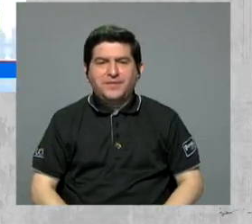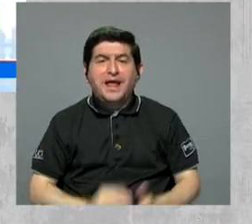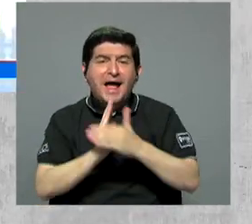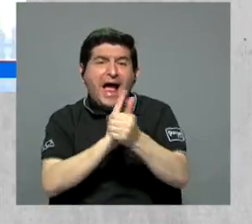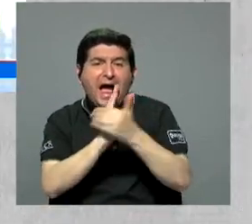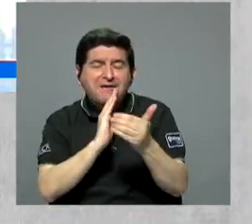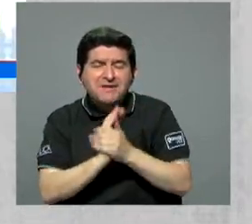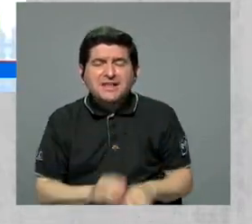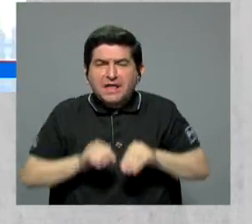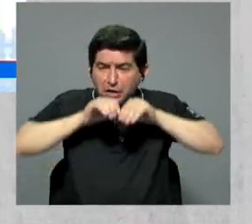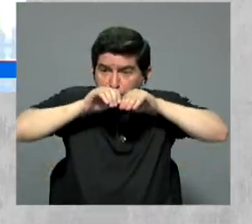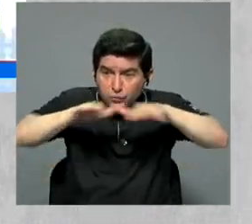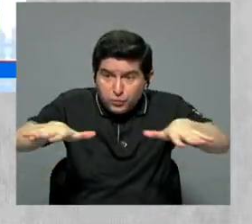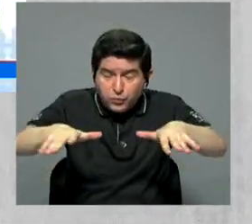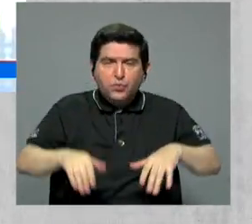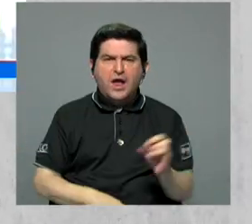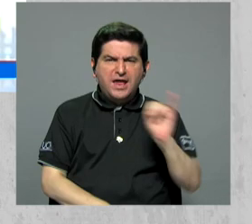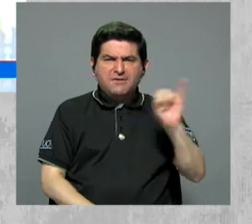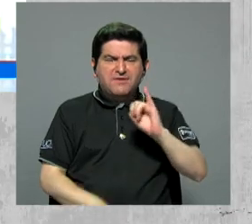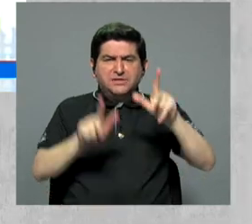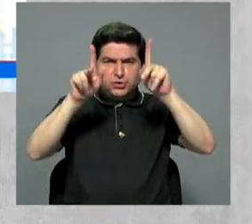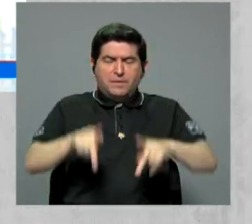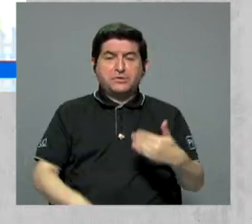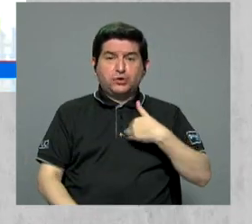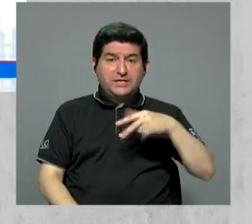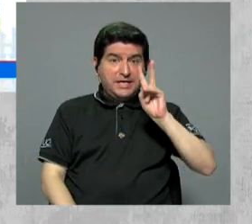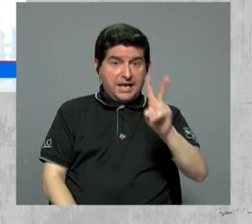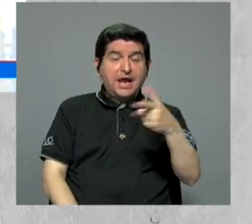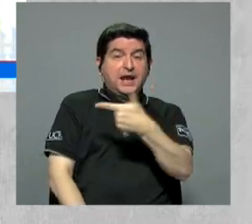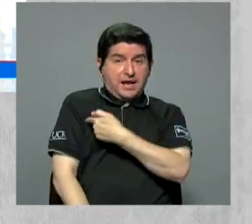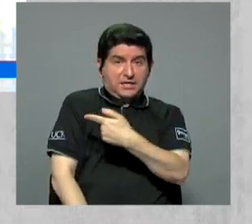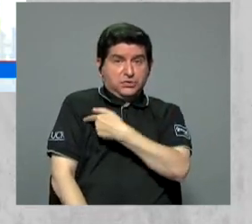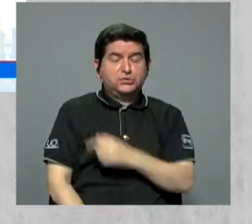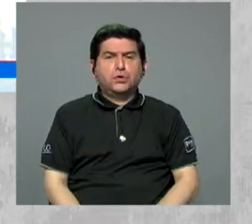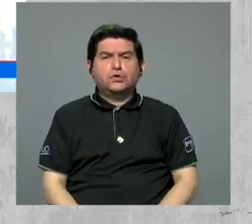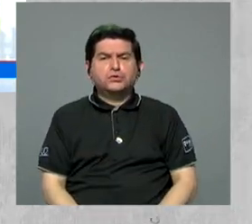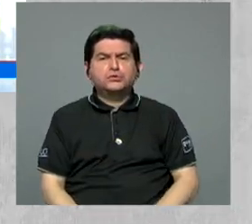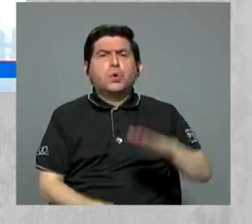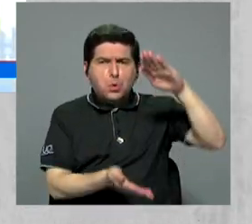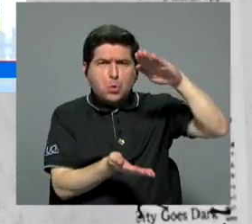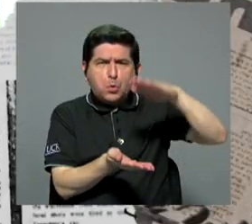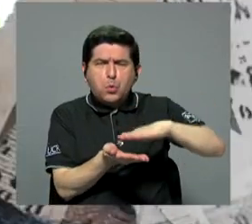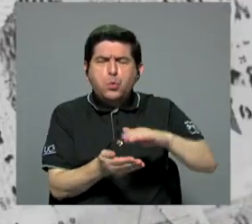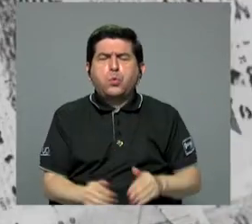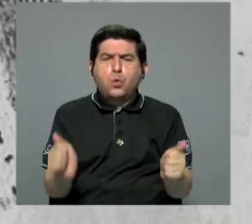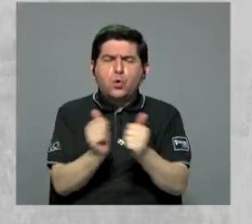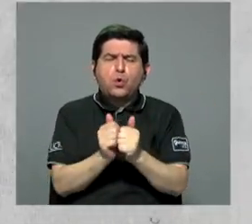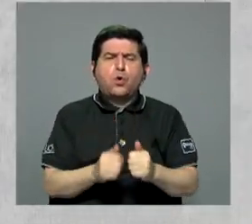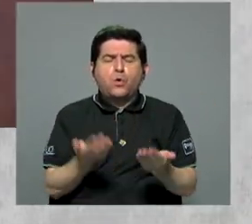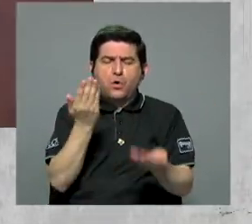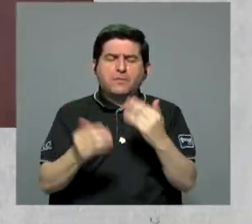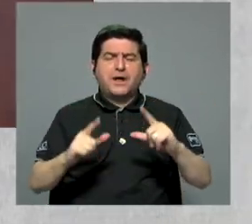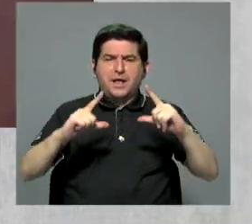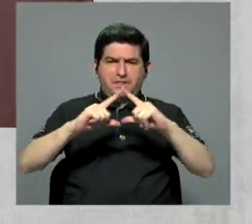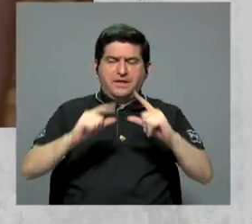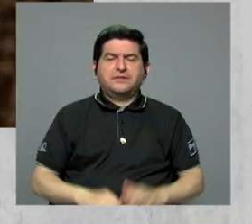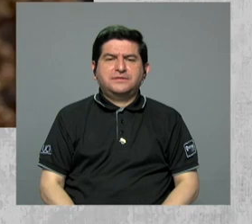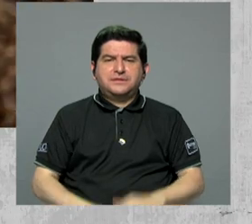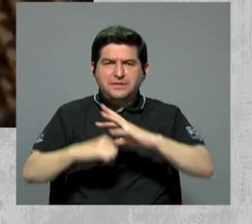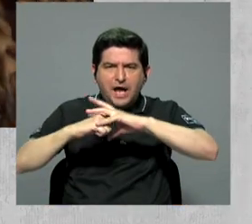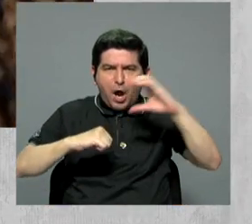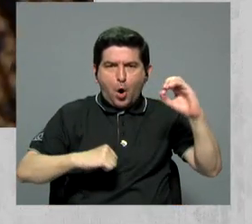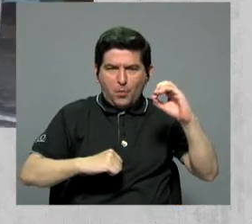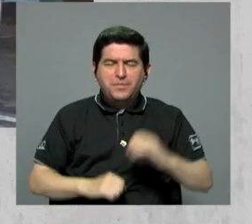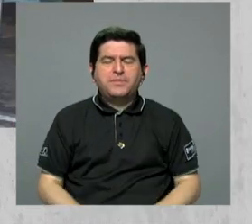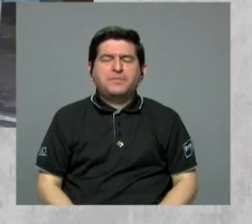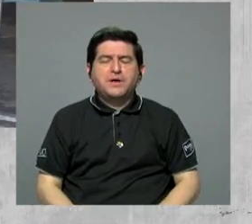capacidad de infectar incluso personas que tienen las dos vacunas, pues sí bajó considerablemente con respecto a la Delta. Omicron está en la mira